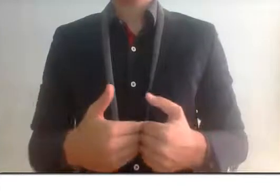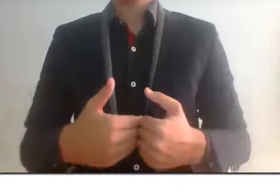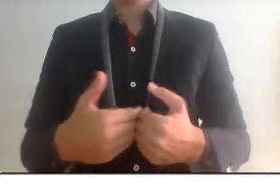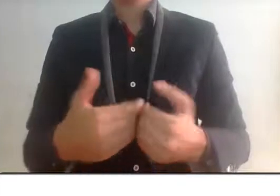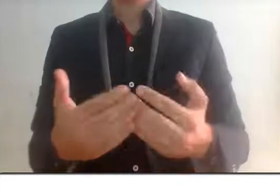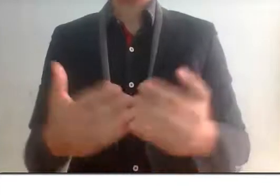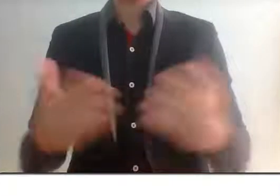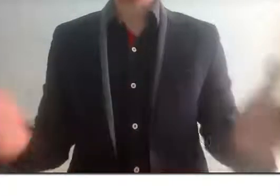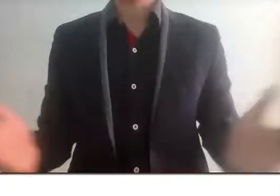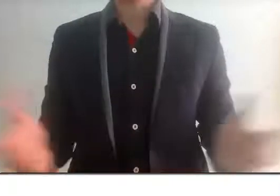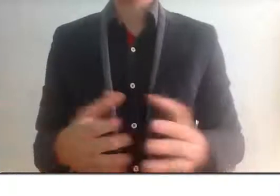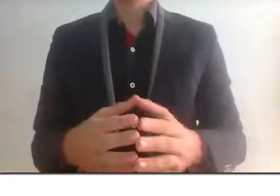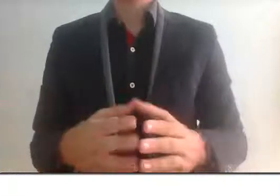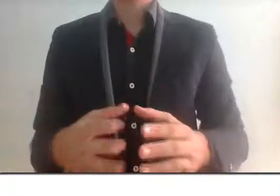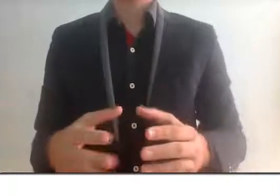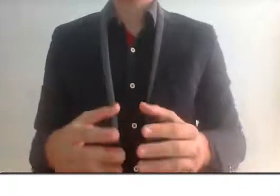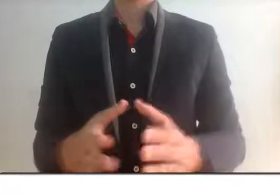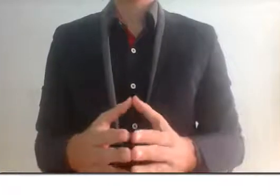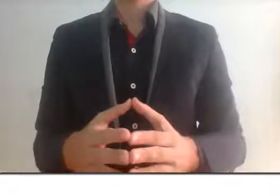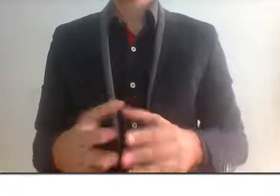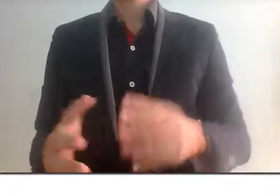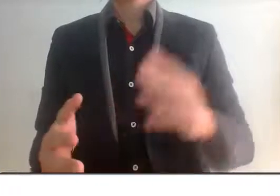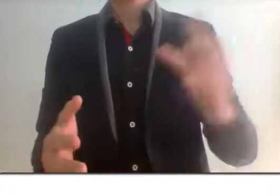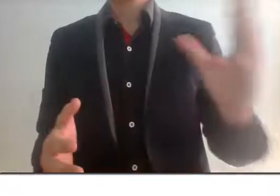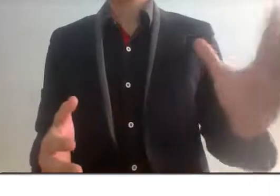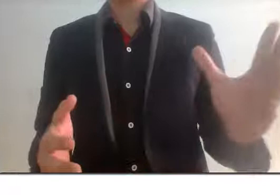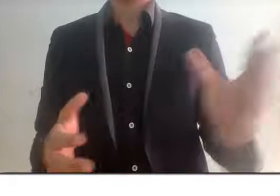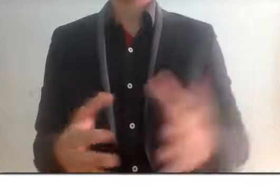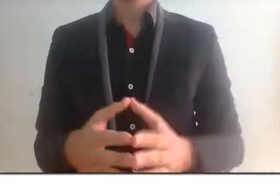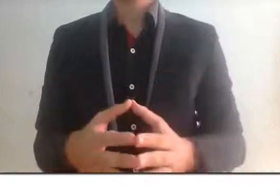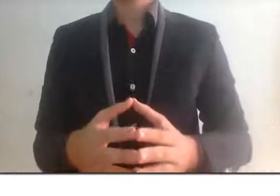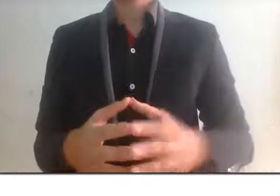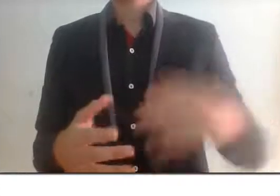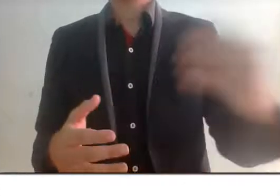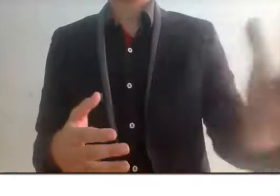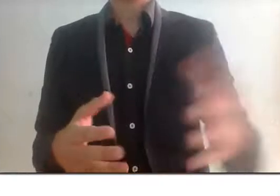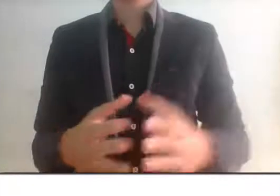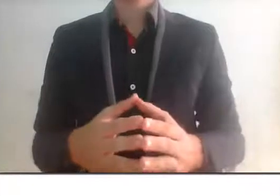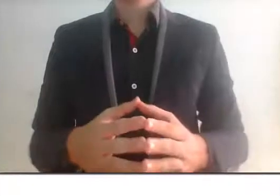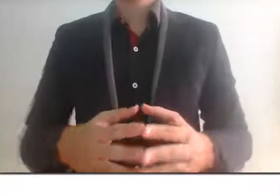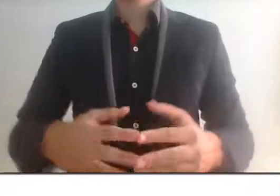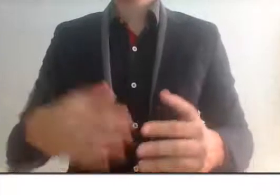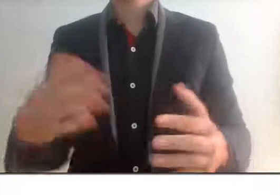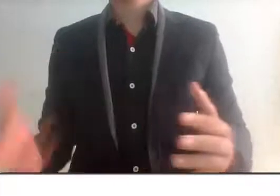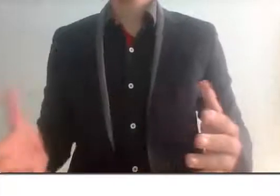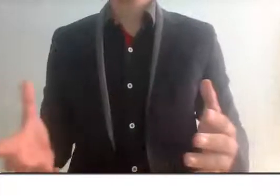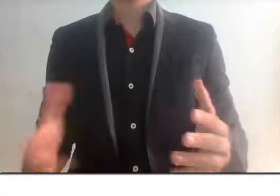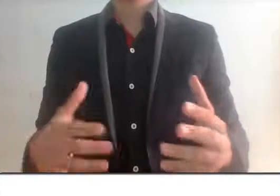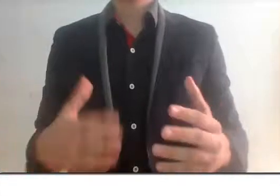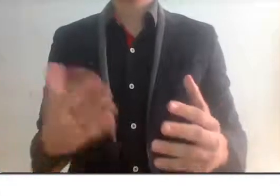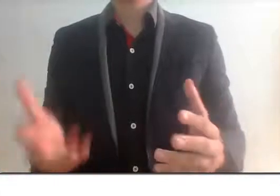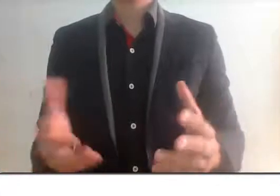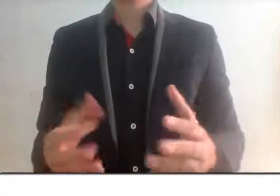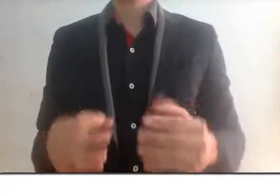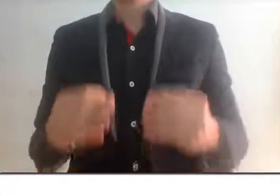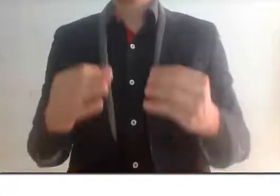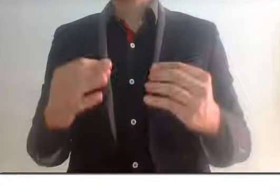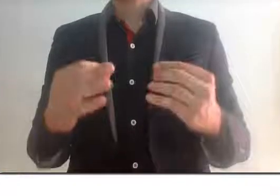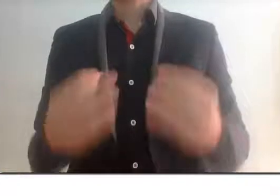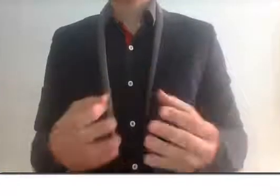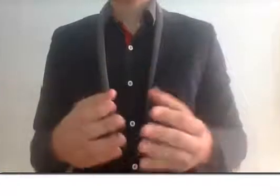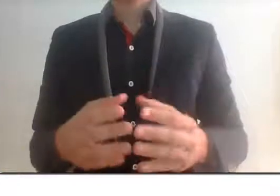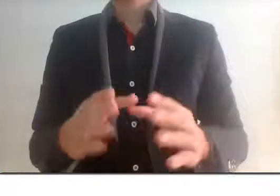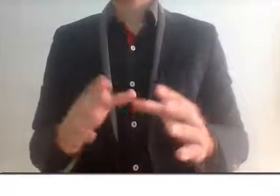inequitativo, un ambiente en el cual se termina siendo más rico el más rico y se termina siendo más pobre el más pobre.